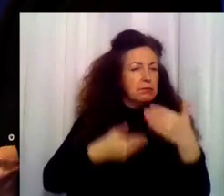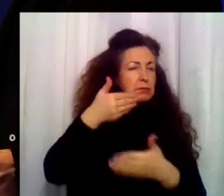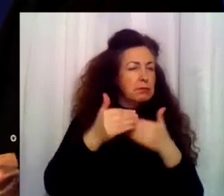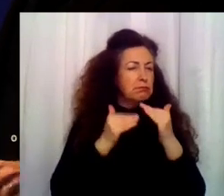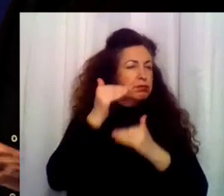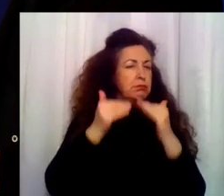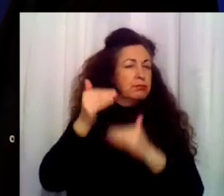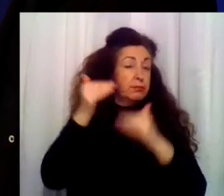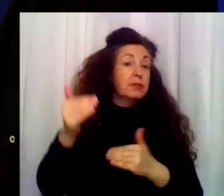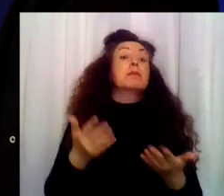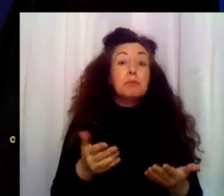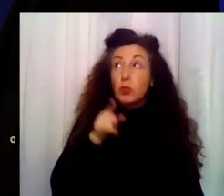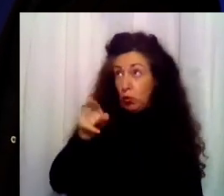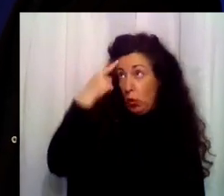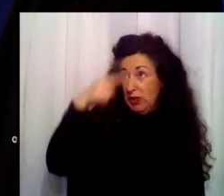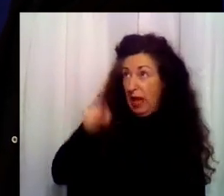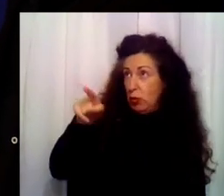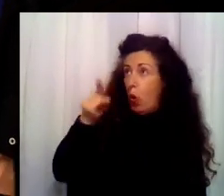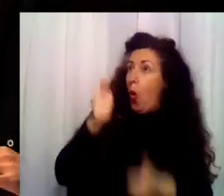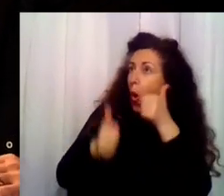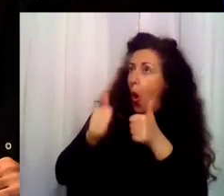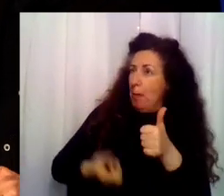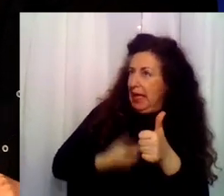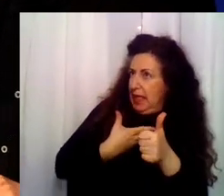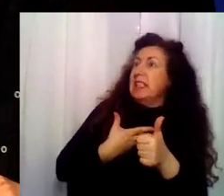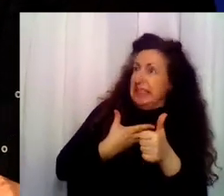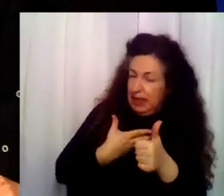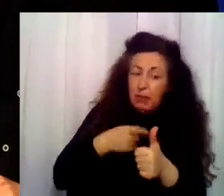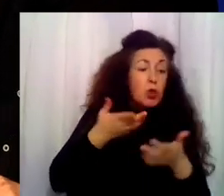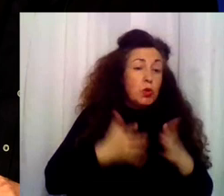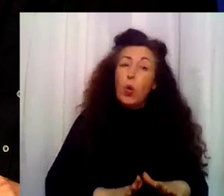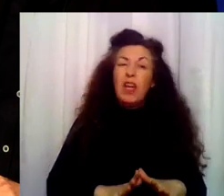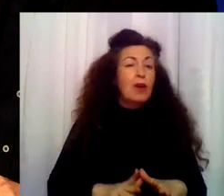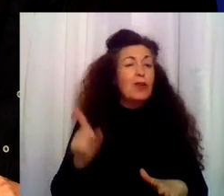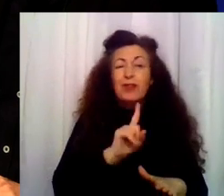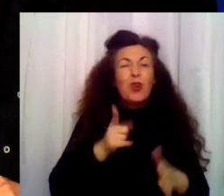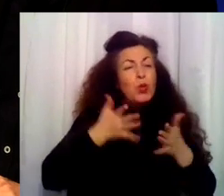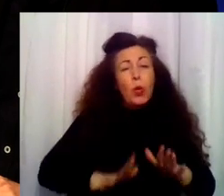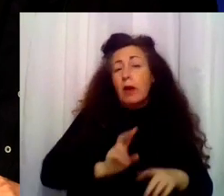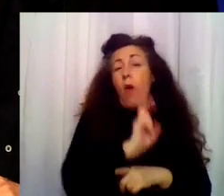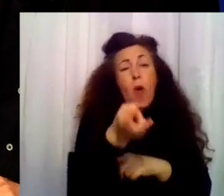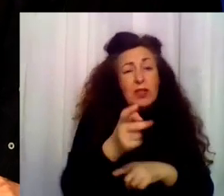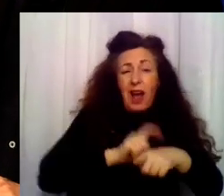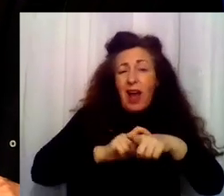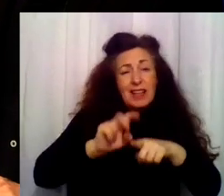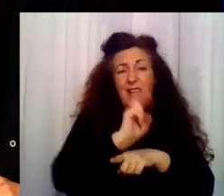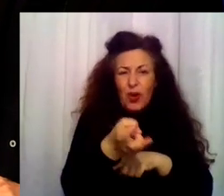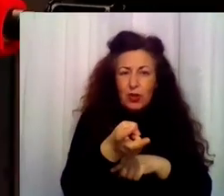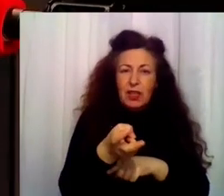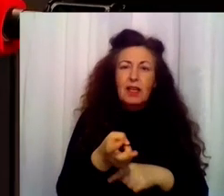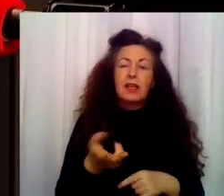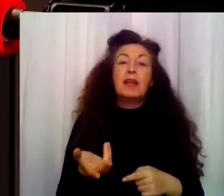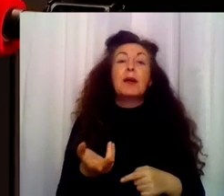que usted sabe es eso. Meter la cabeza, competir. Su hijo pertenece a otra clase de personas. ¿Y usted por qué lo sabe?